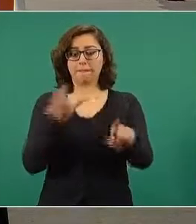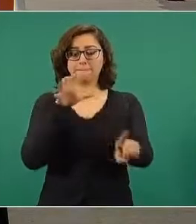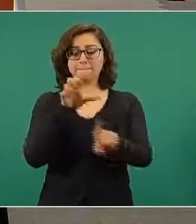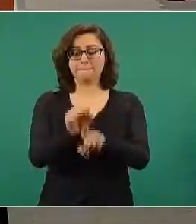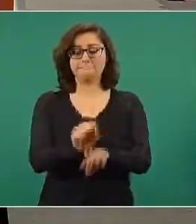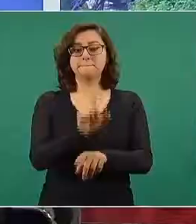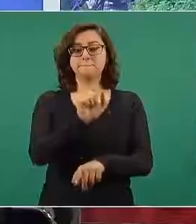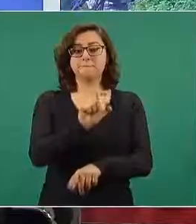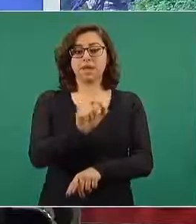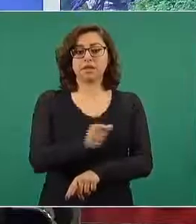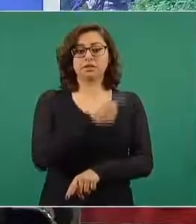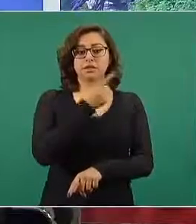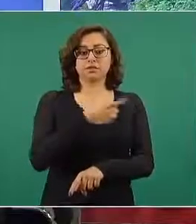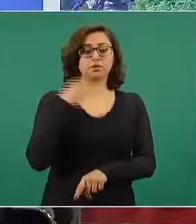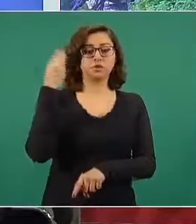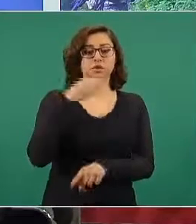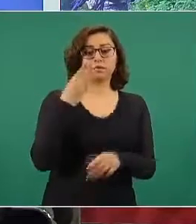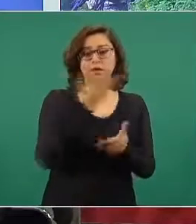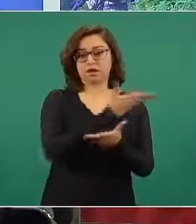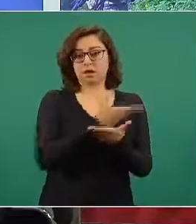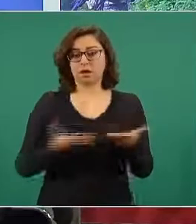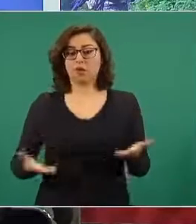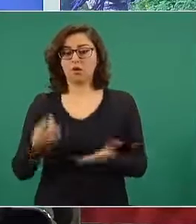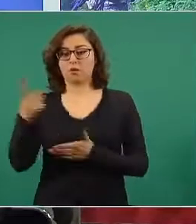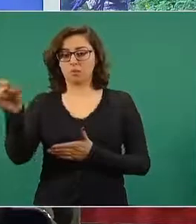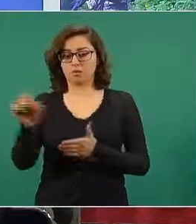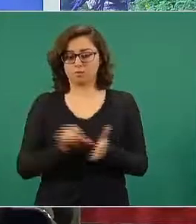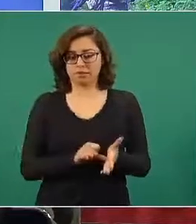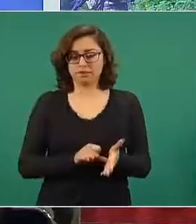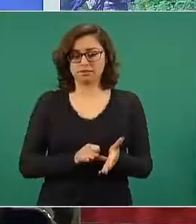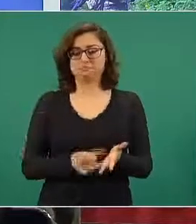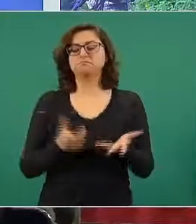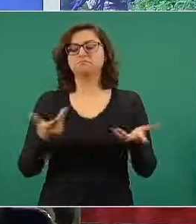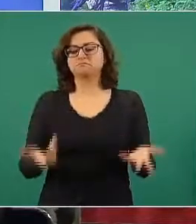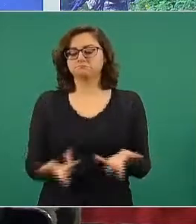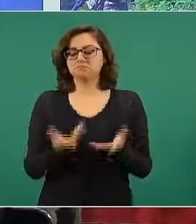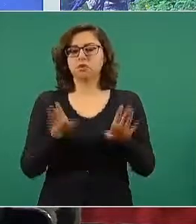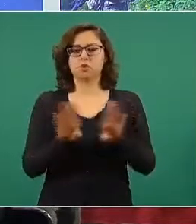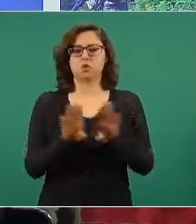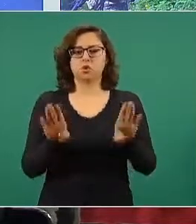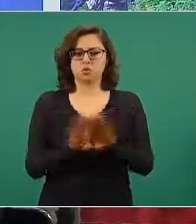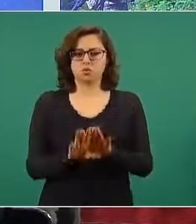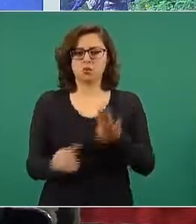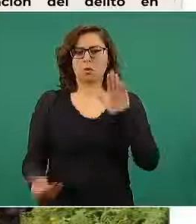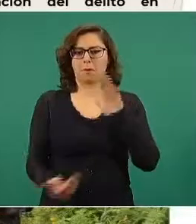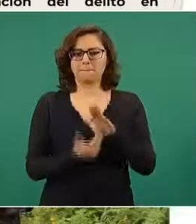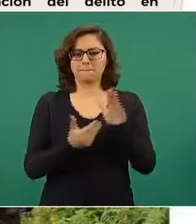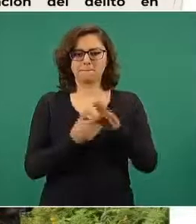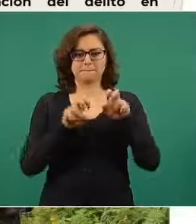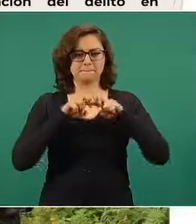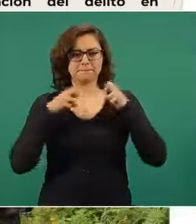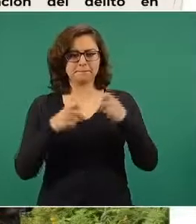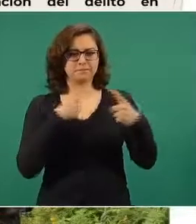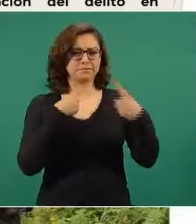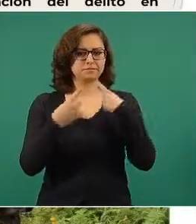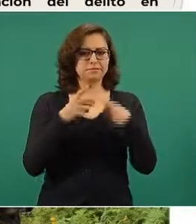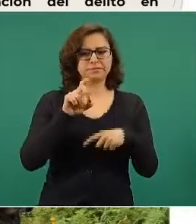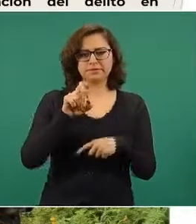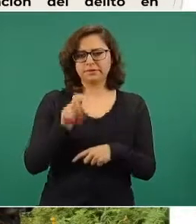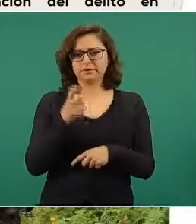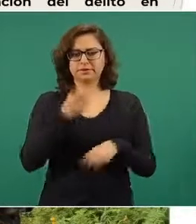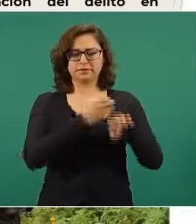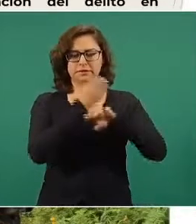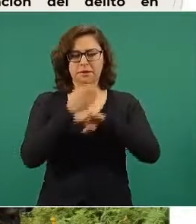marzo a la fecha, tendremos que se llevaron a cabo mesas de seguridad, una nacional, 32 estatales, 200